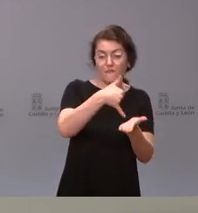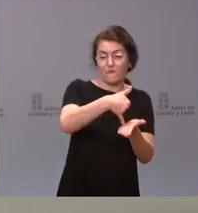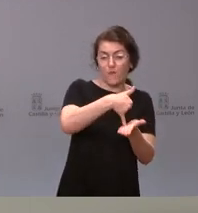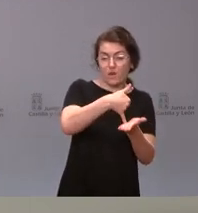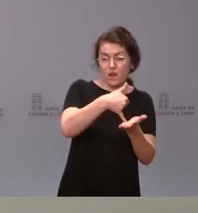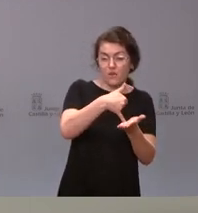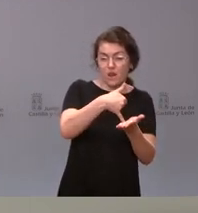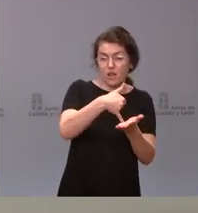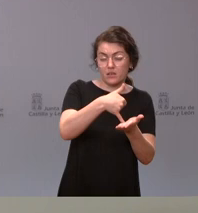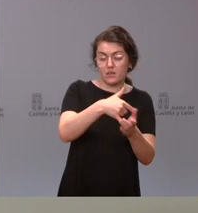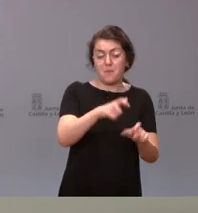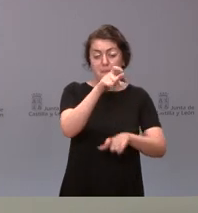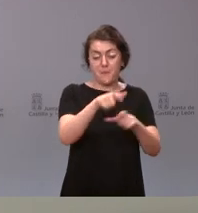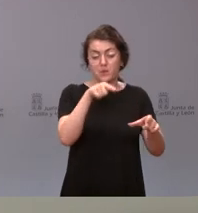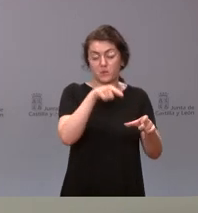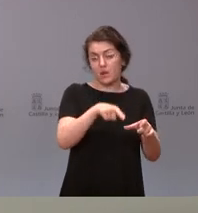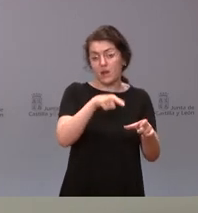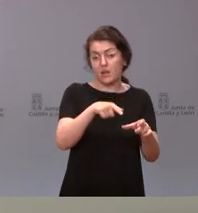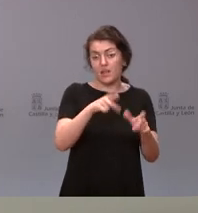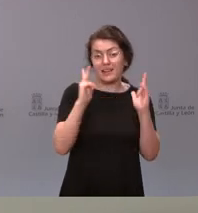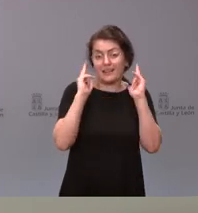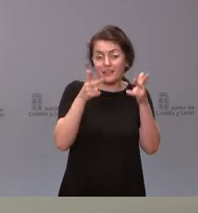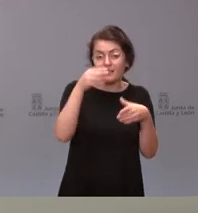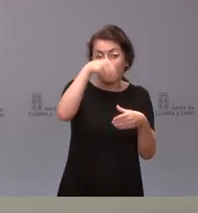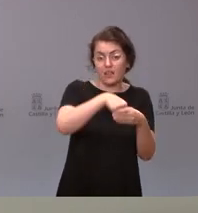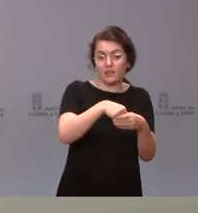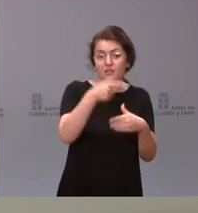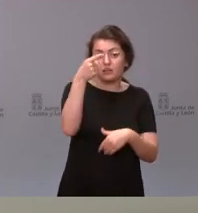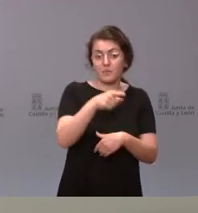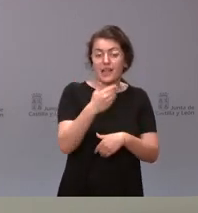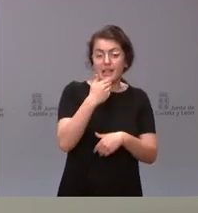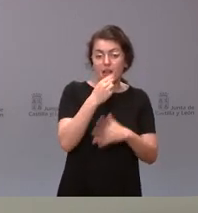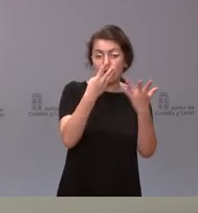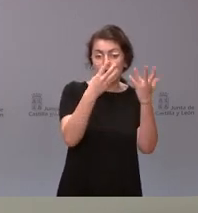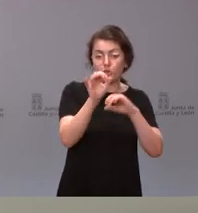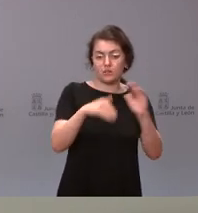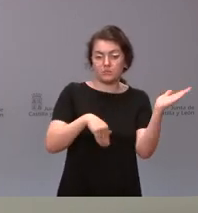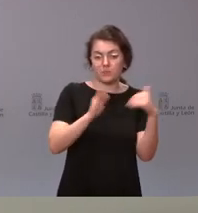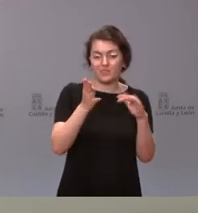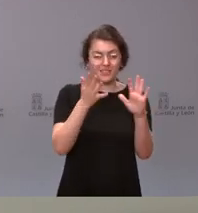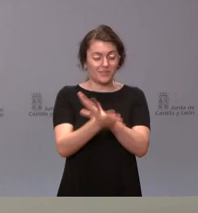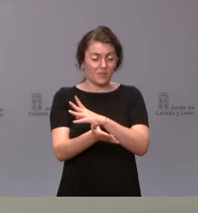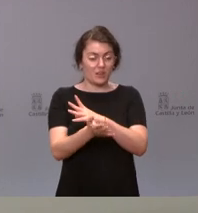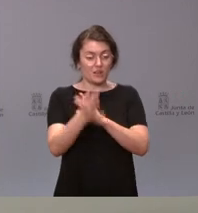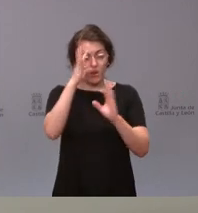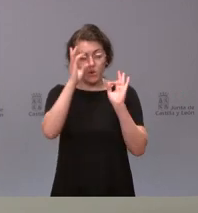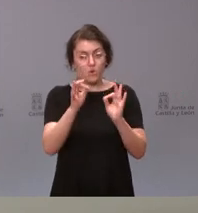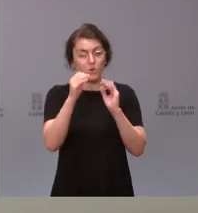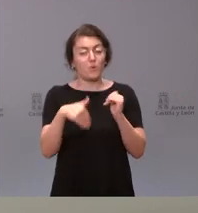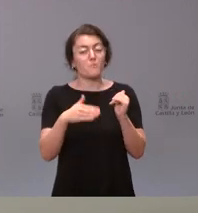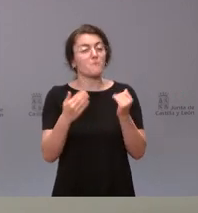en residencia, las personas de más de 80 años. Y, por tanto, lo más razonable quizás sea